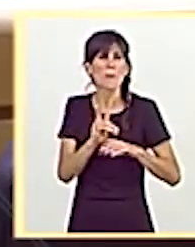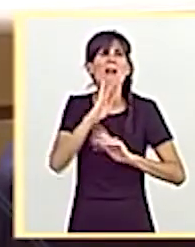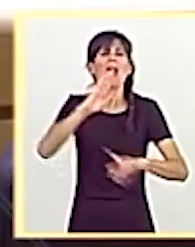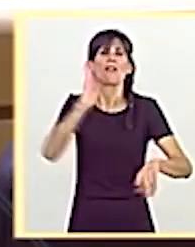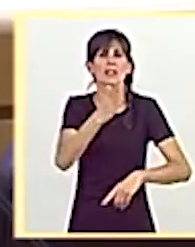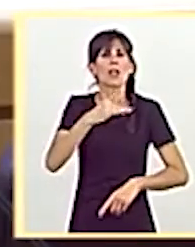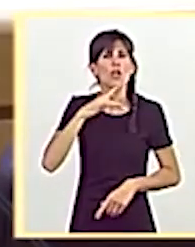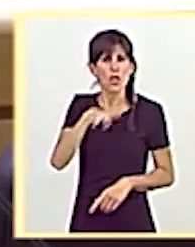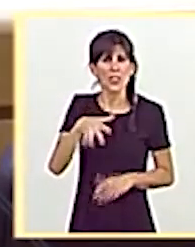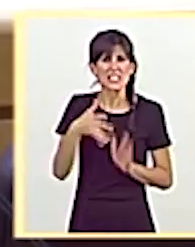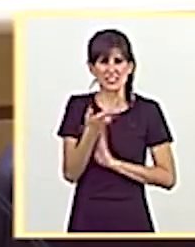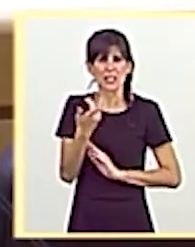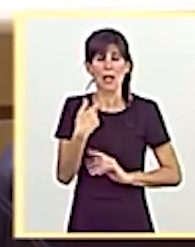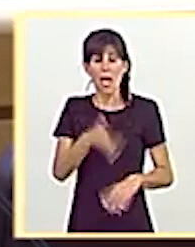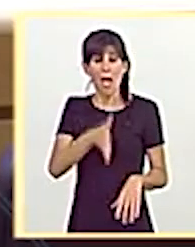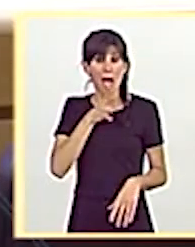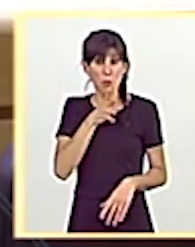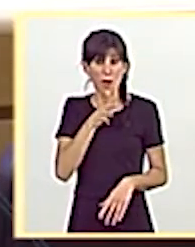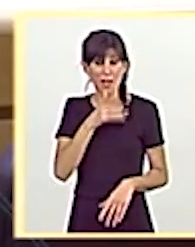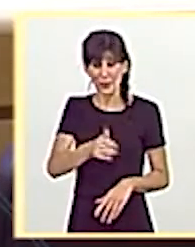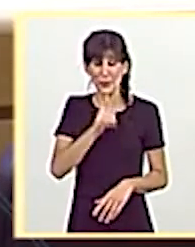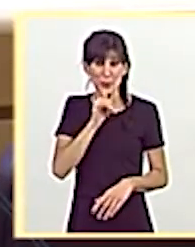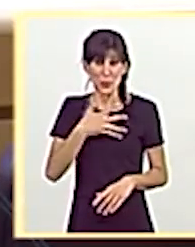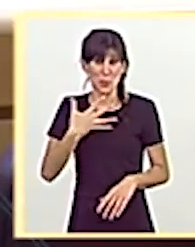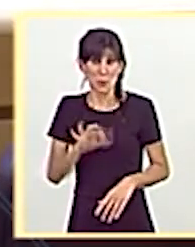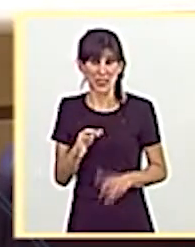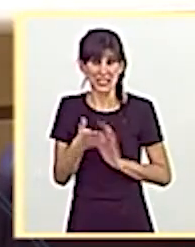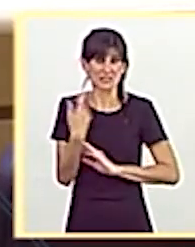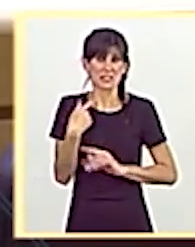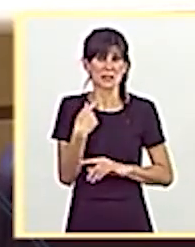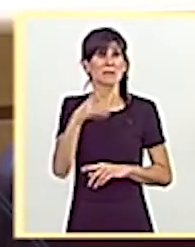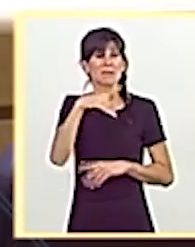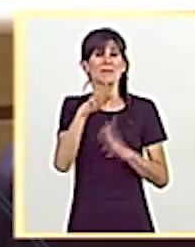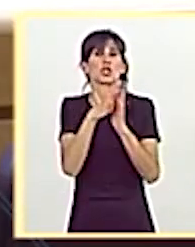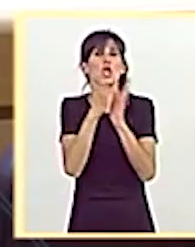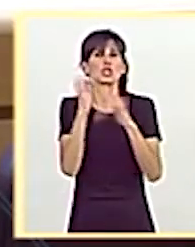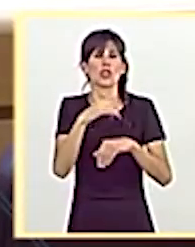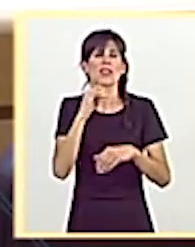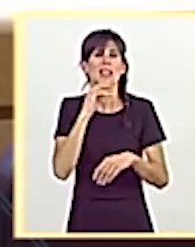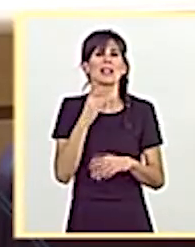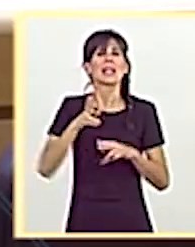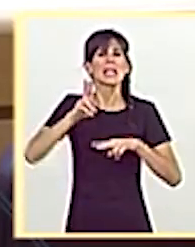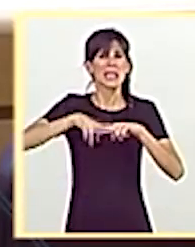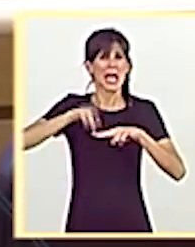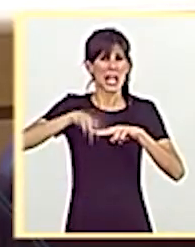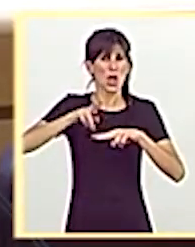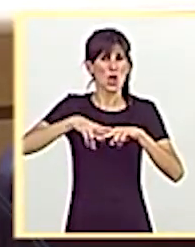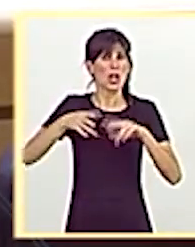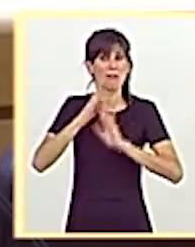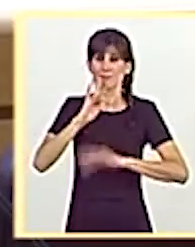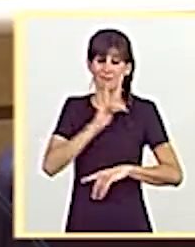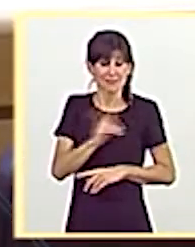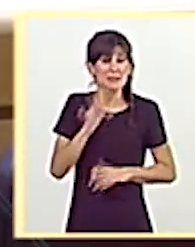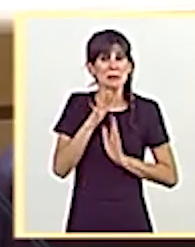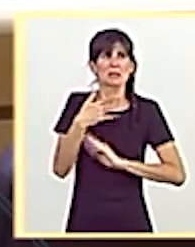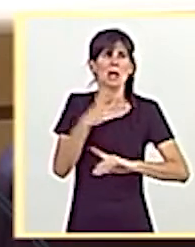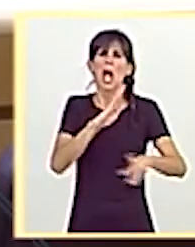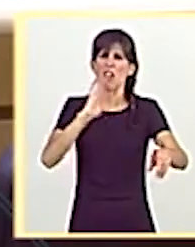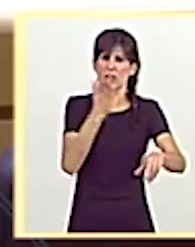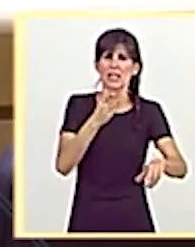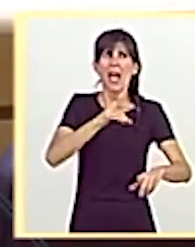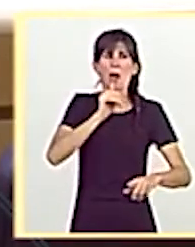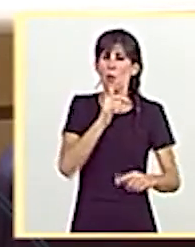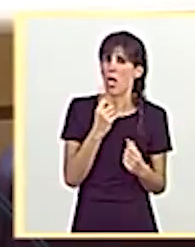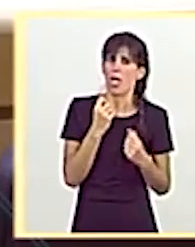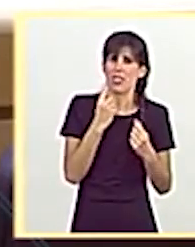directamente a la aportación de agua potable a través del Consorcio de Aguas de Tarragona al municipio, con lo que afecta al suministro de